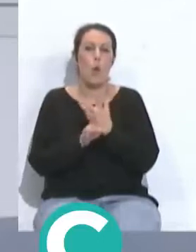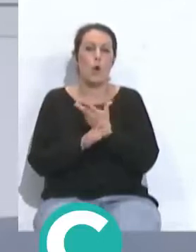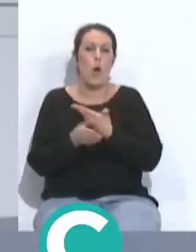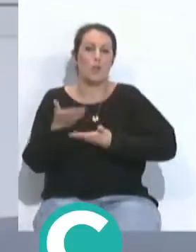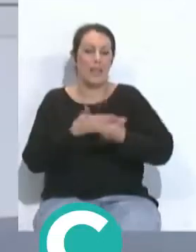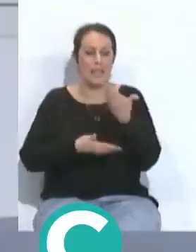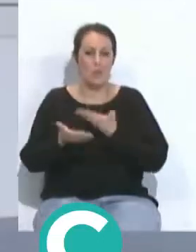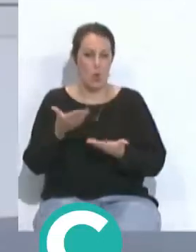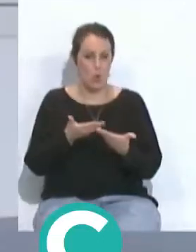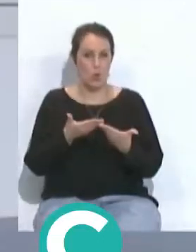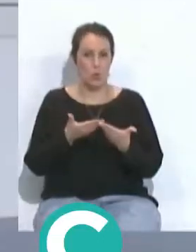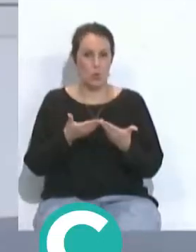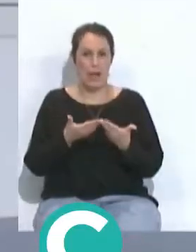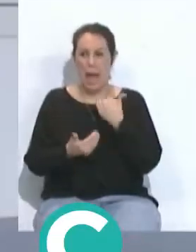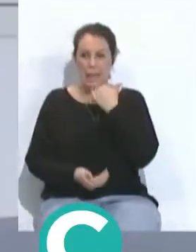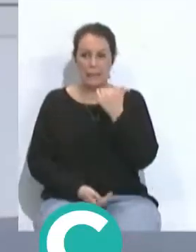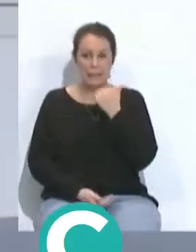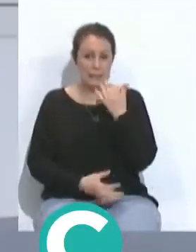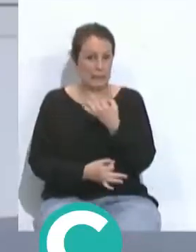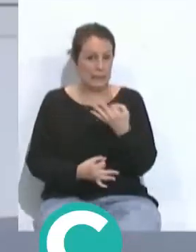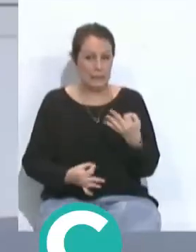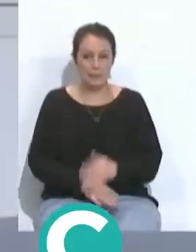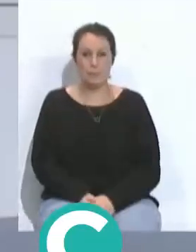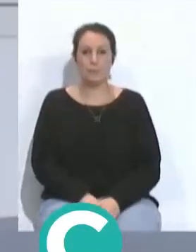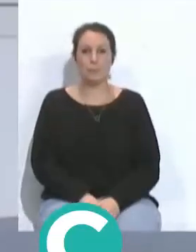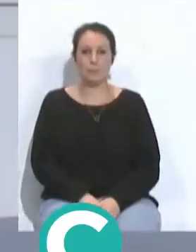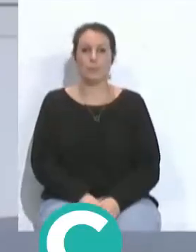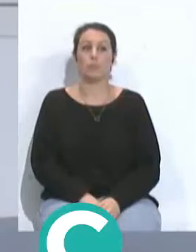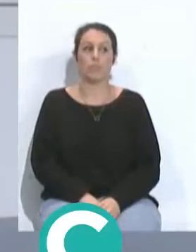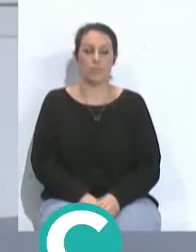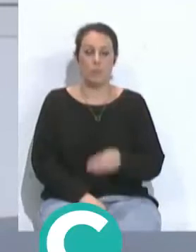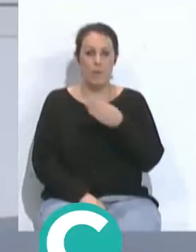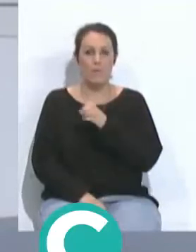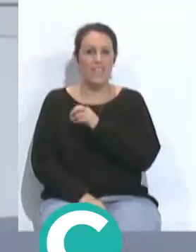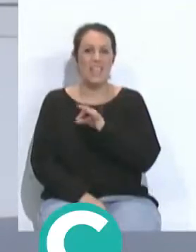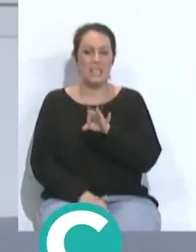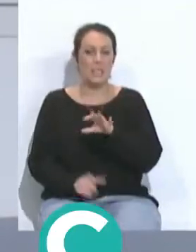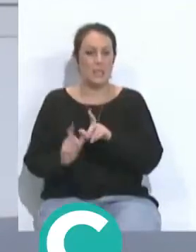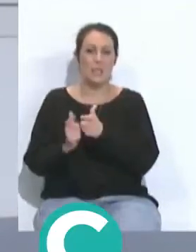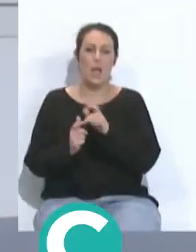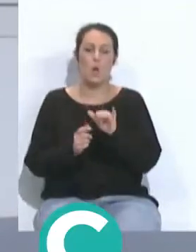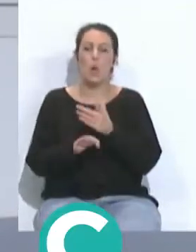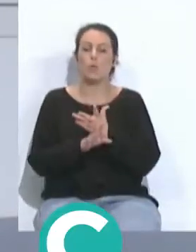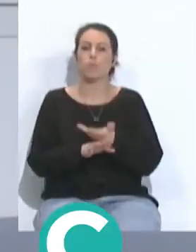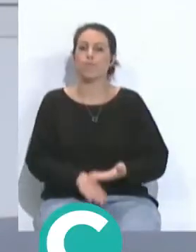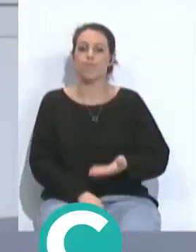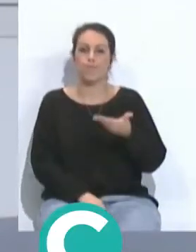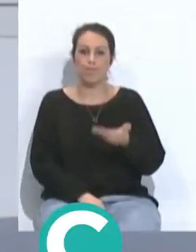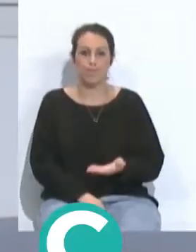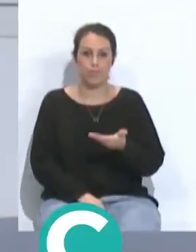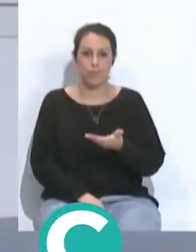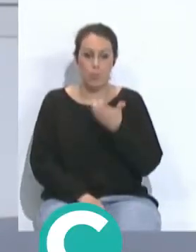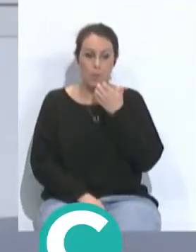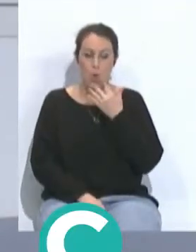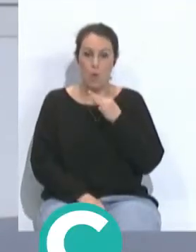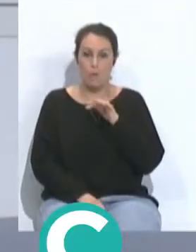asociativo podemos decir casi perfecto Betis que como tú dices tiene jugadores muy importantes el